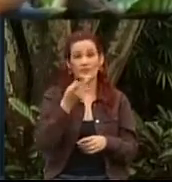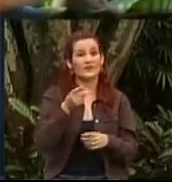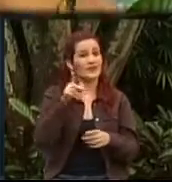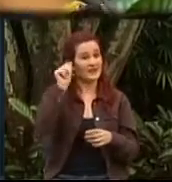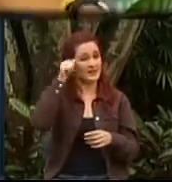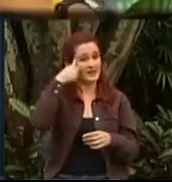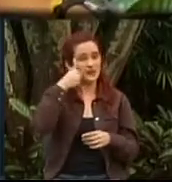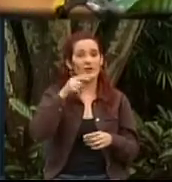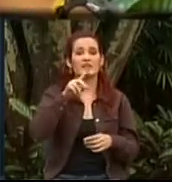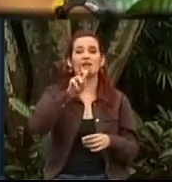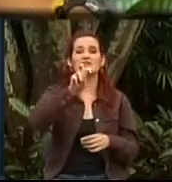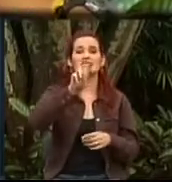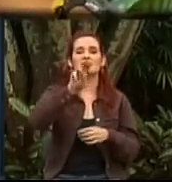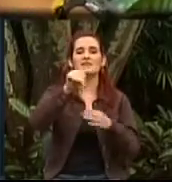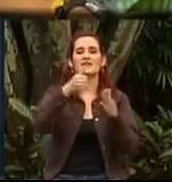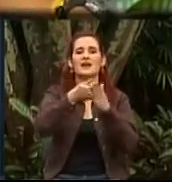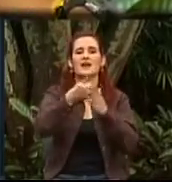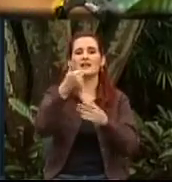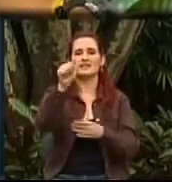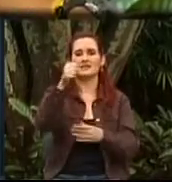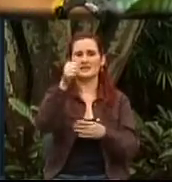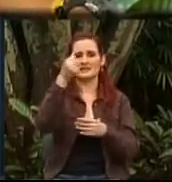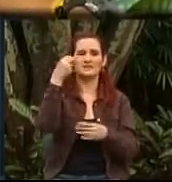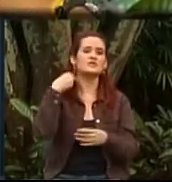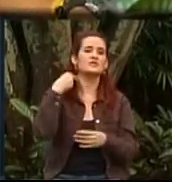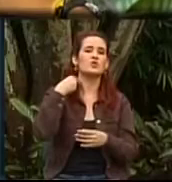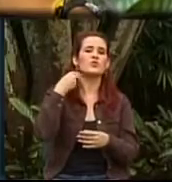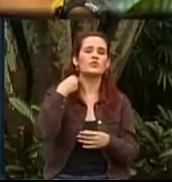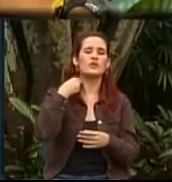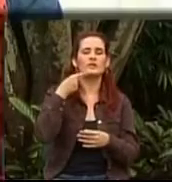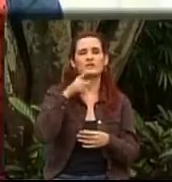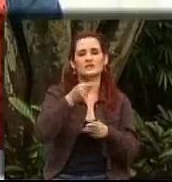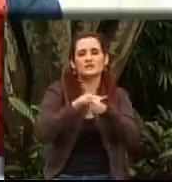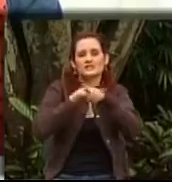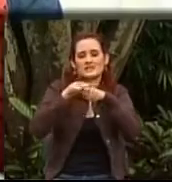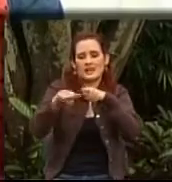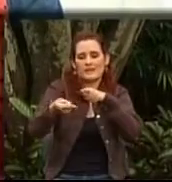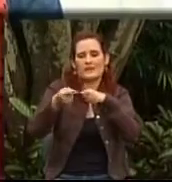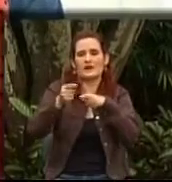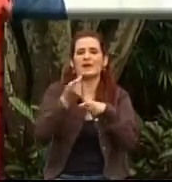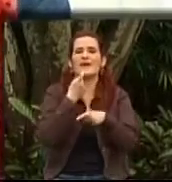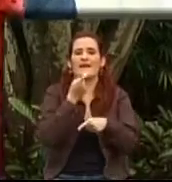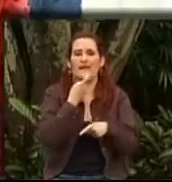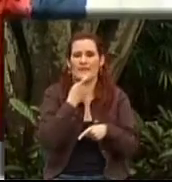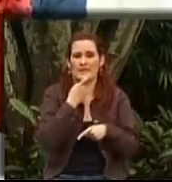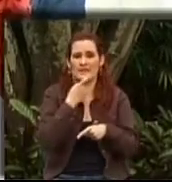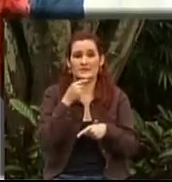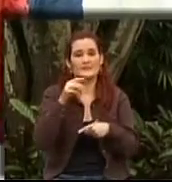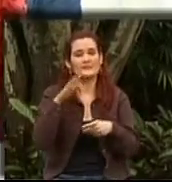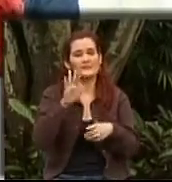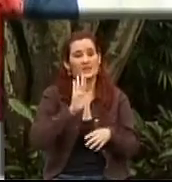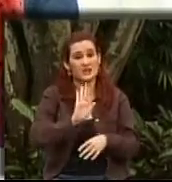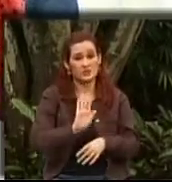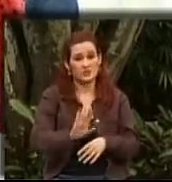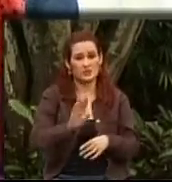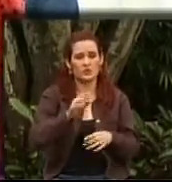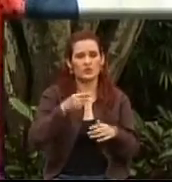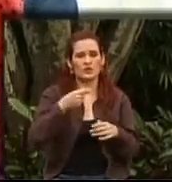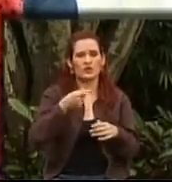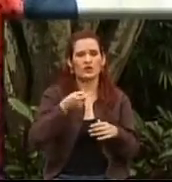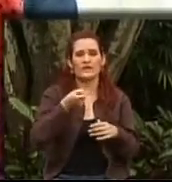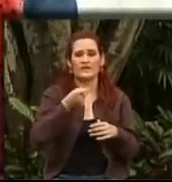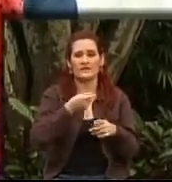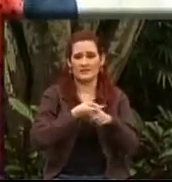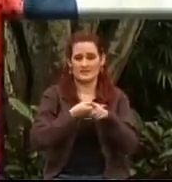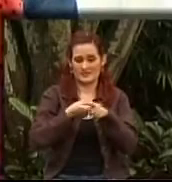noviembre es la semana Ser Capaz. ¿Qué va a pasar en esa semana, Adriana? Sí, se realizará, es una semana de la séptima semana Ser